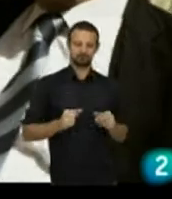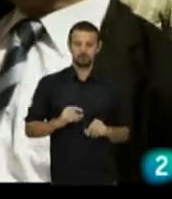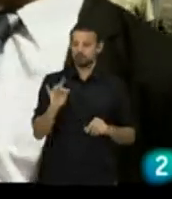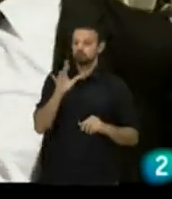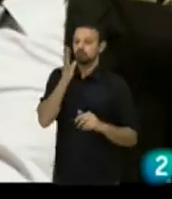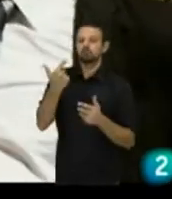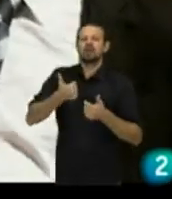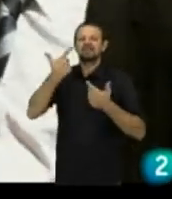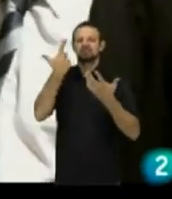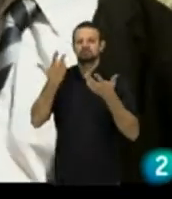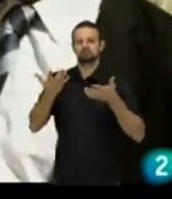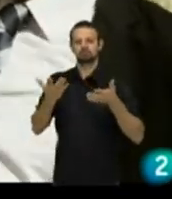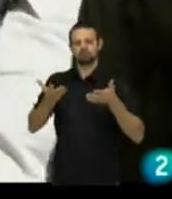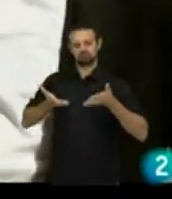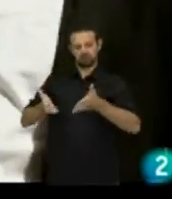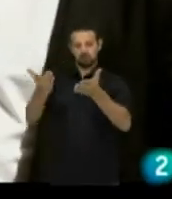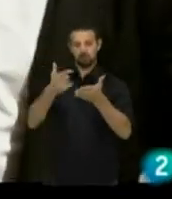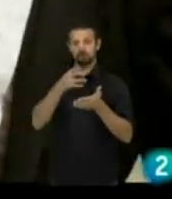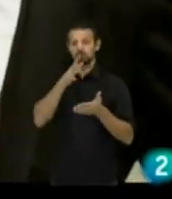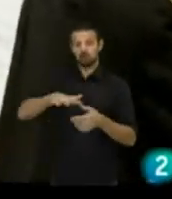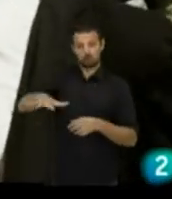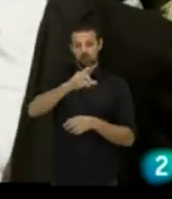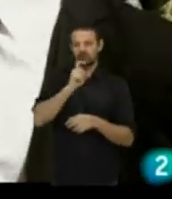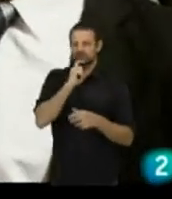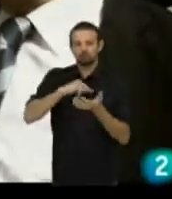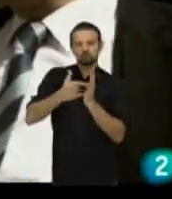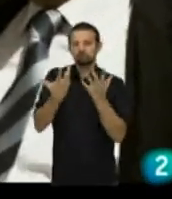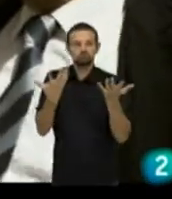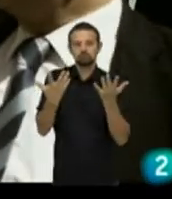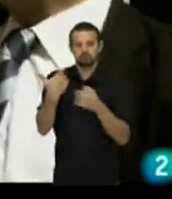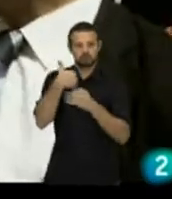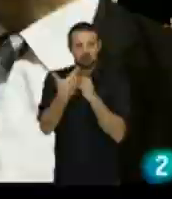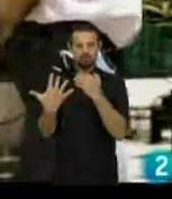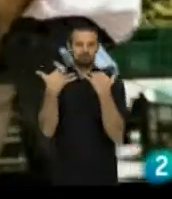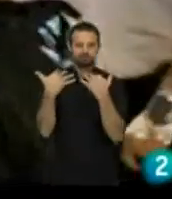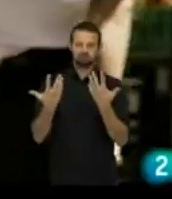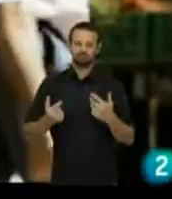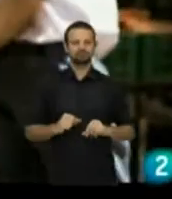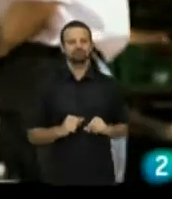más viable, si no, la verdad es que es un poco difícil que esta gente pueda salir adelante, ¿sabes?